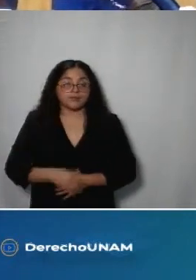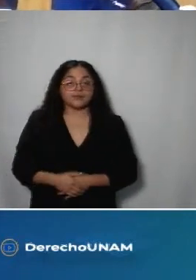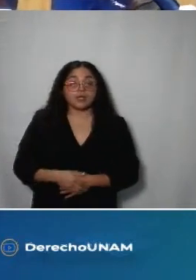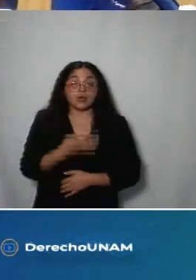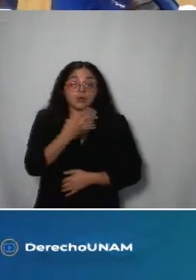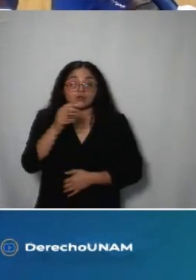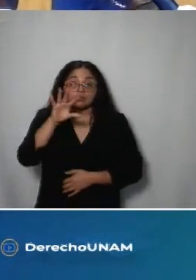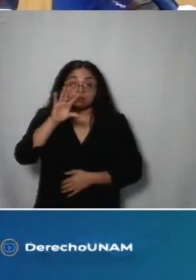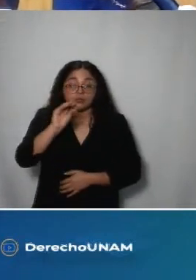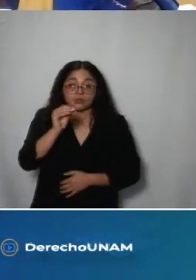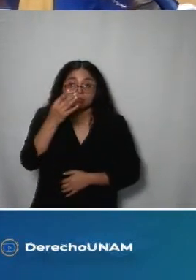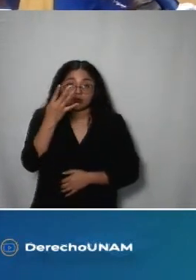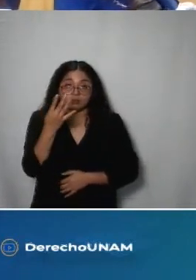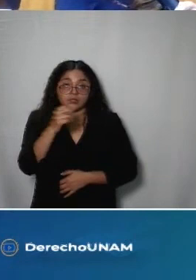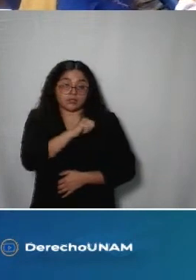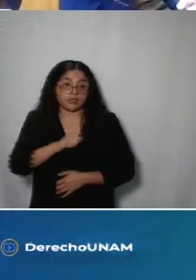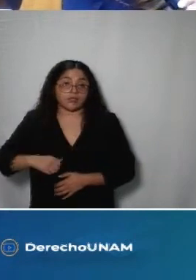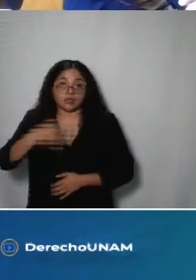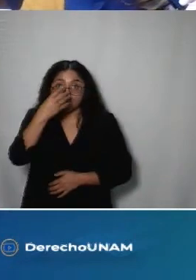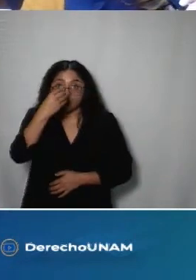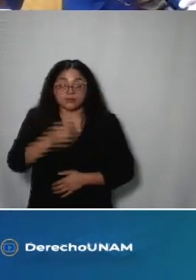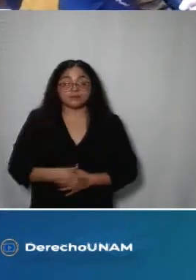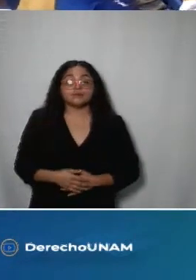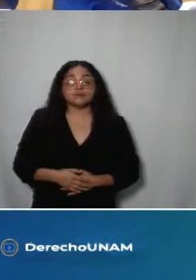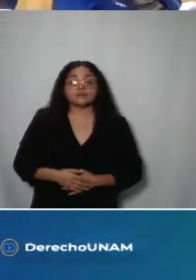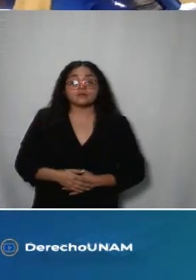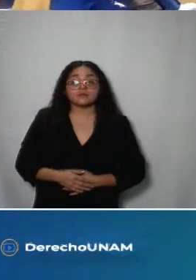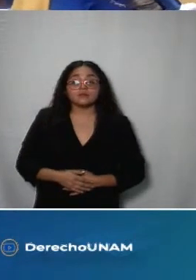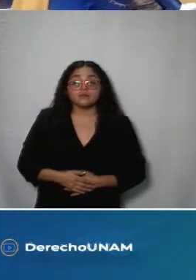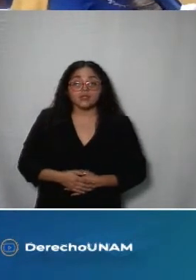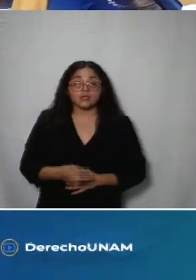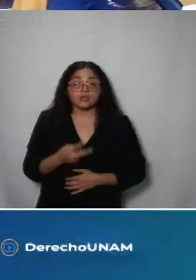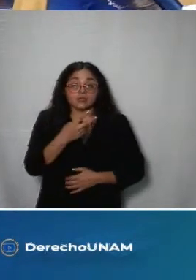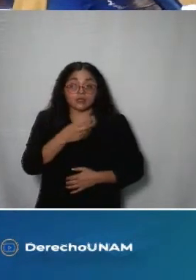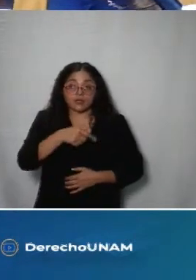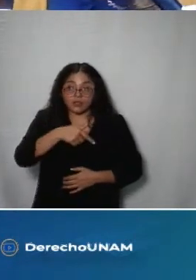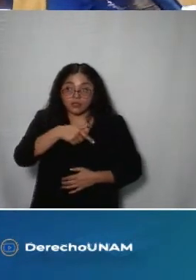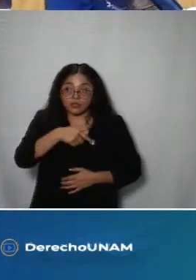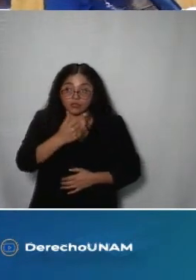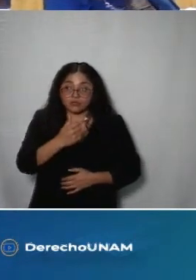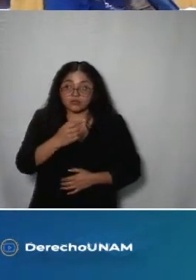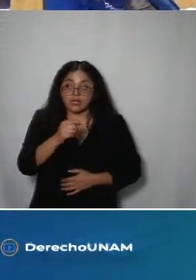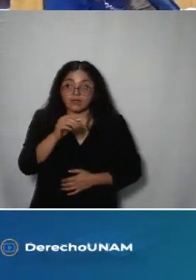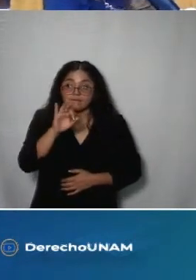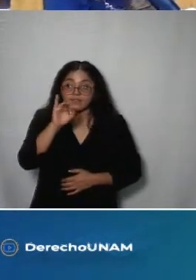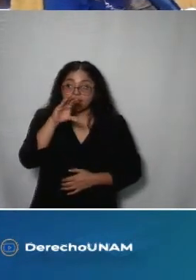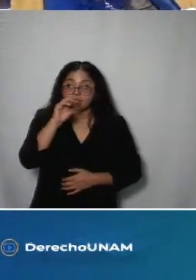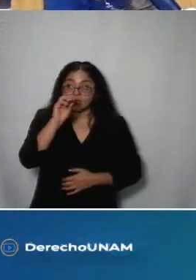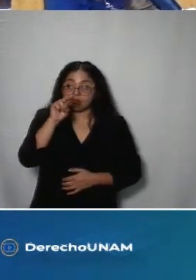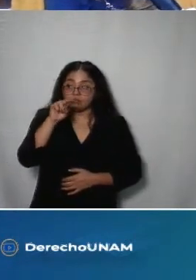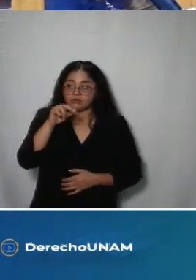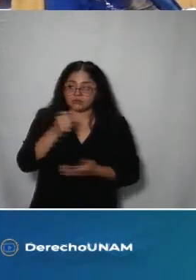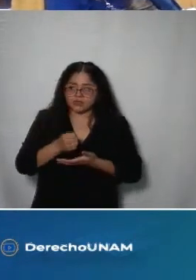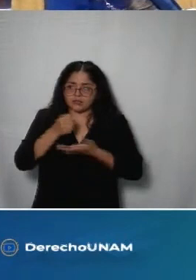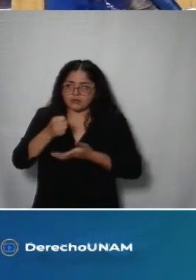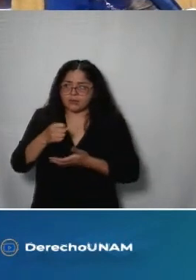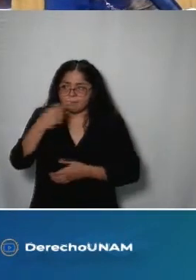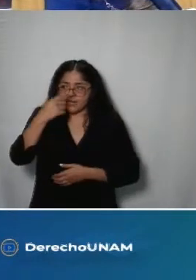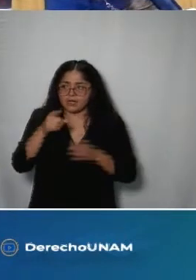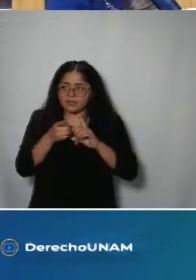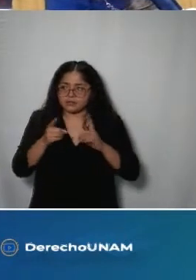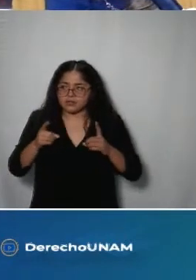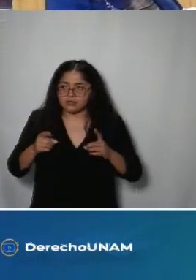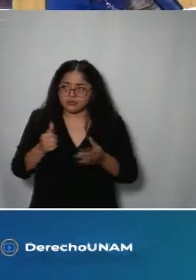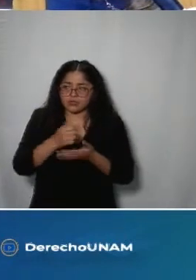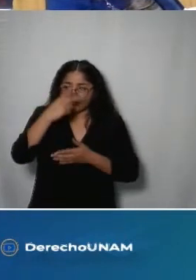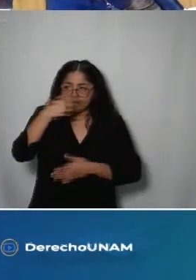Carranza 494 de la Alcaldía Coyoacán 12 del Fideicomiso Fondo para el Desarrollo Económico